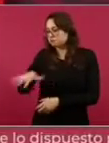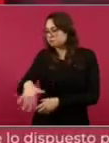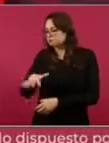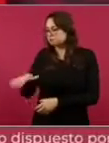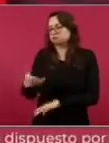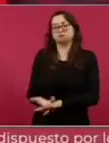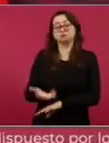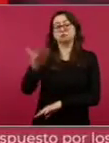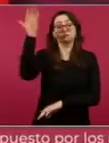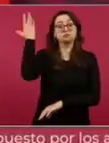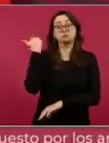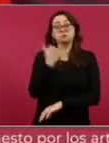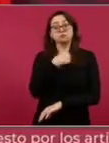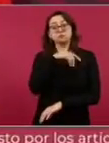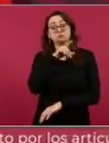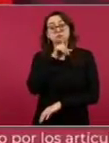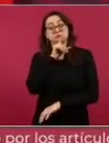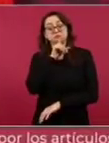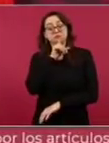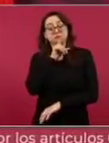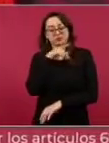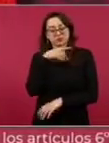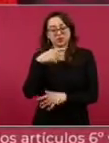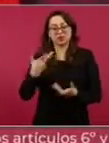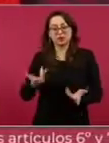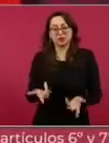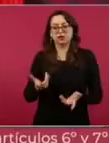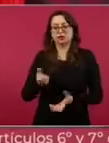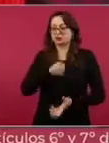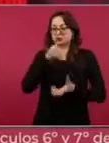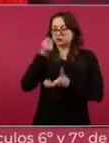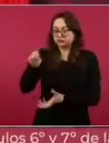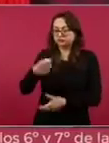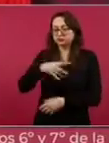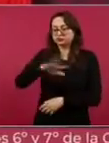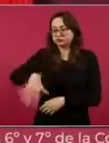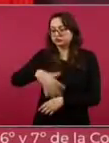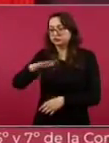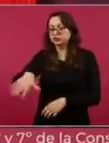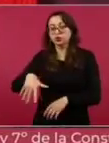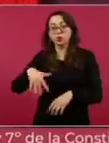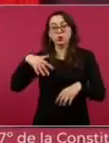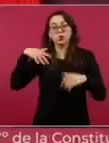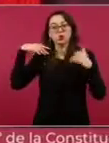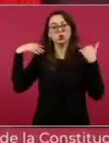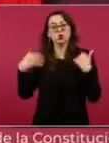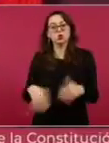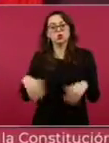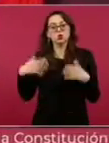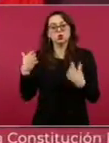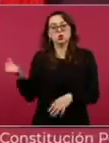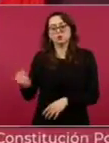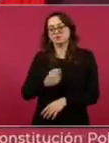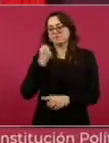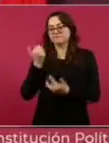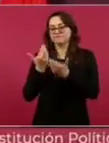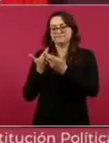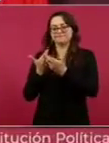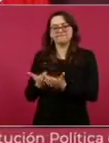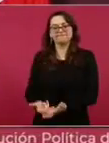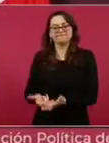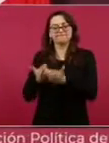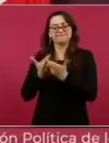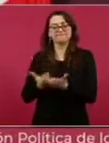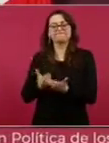resultaron campos con mucho potencial, es decir, hay